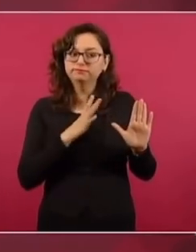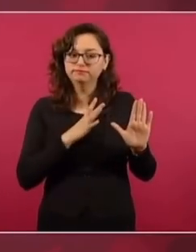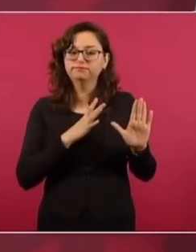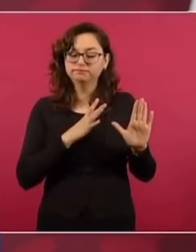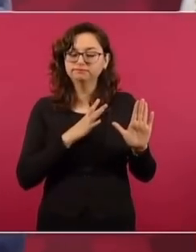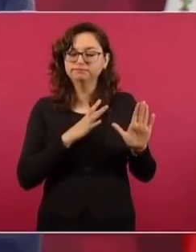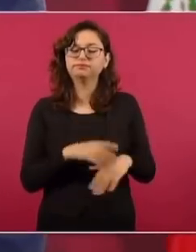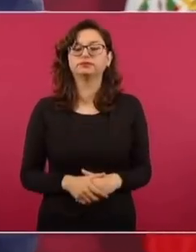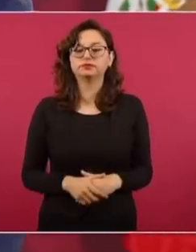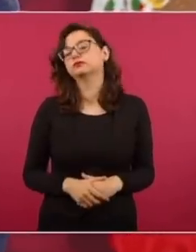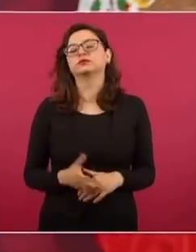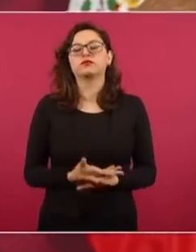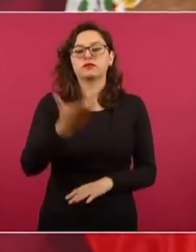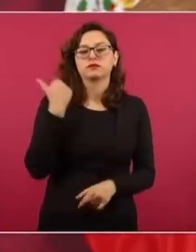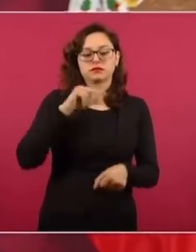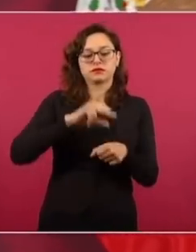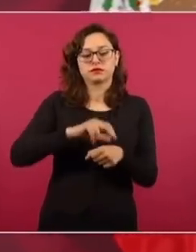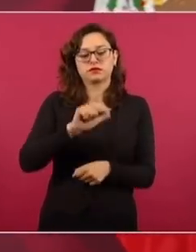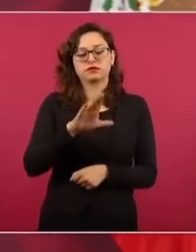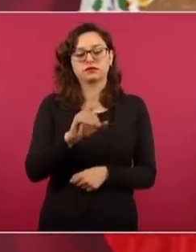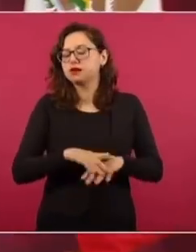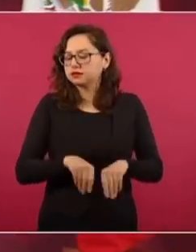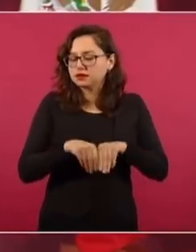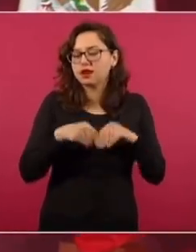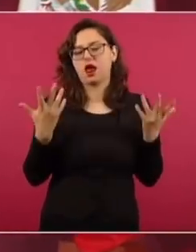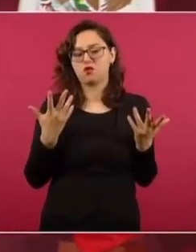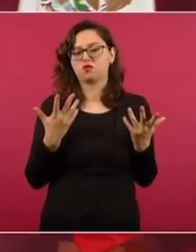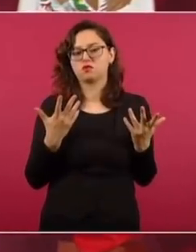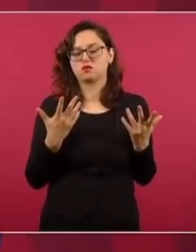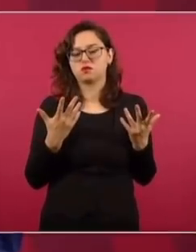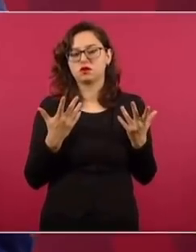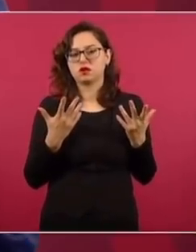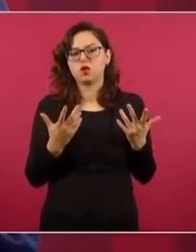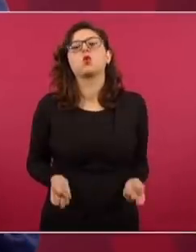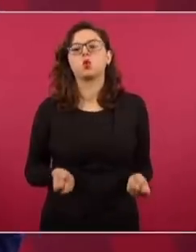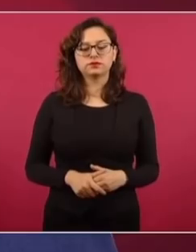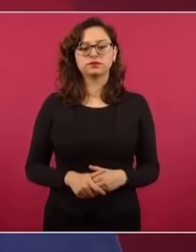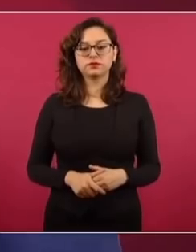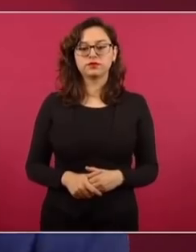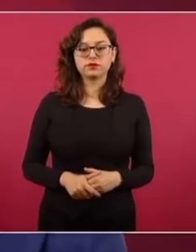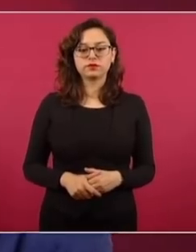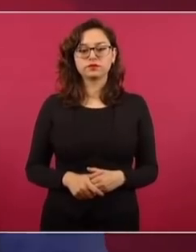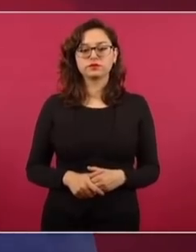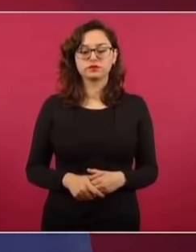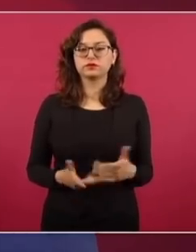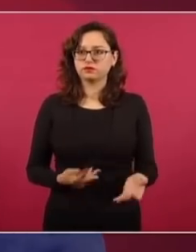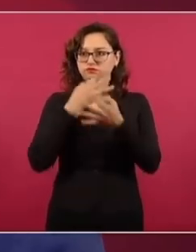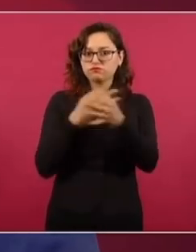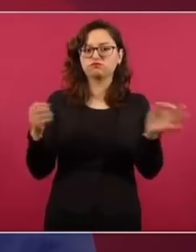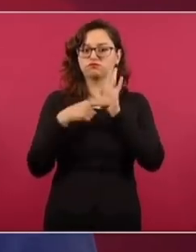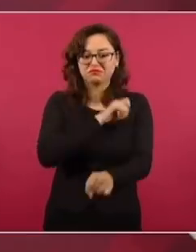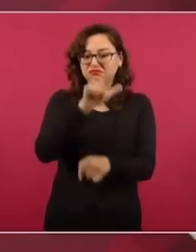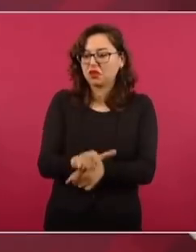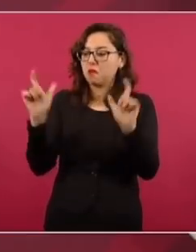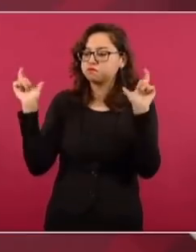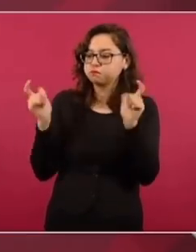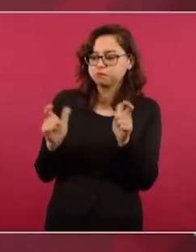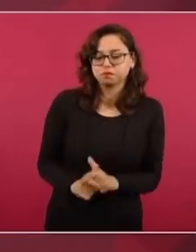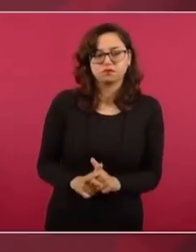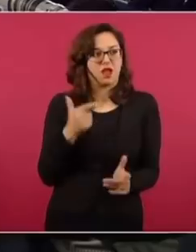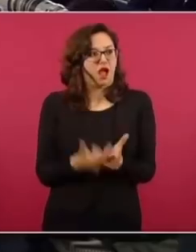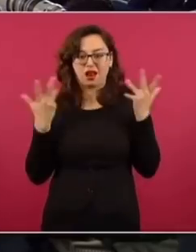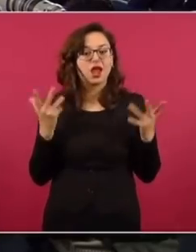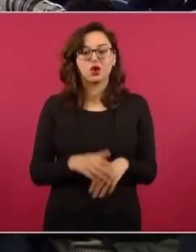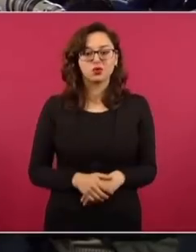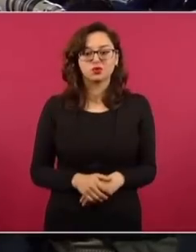comenté la vez pasada al doctor Alcocer que quería yo más claridad en cuanto al déficit de médicos. Para que el pueblo lo sepa, luego viene,